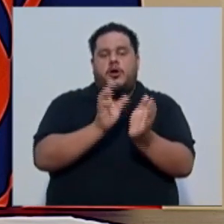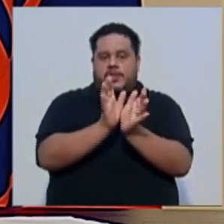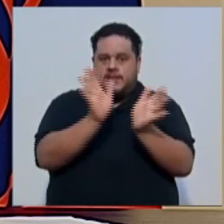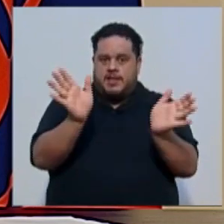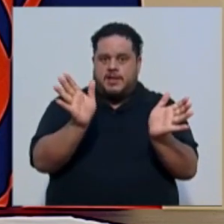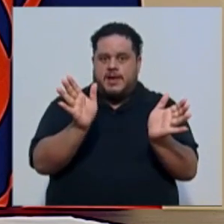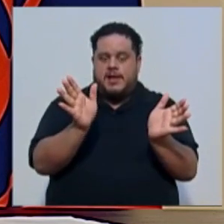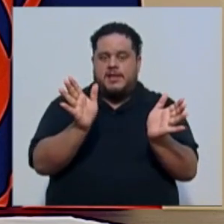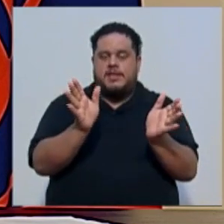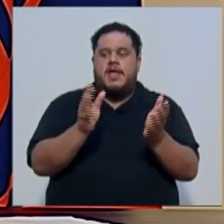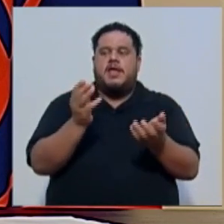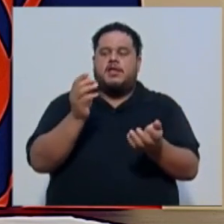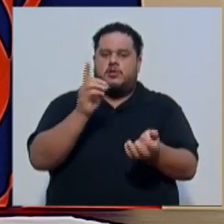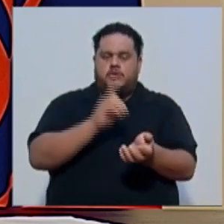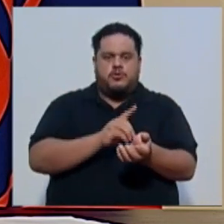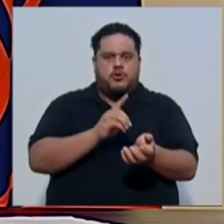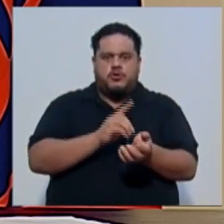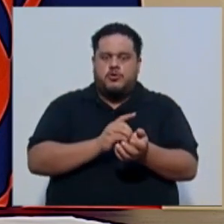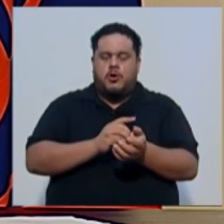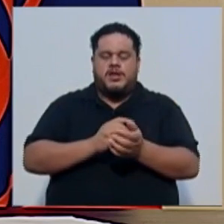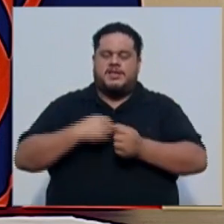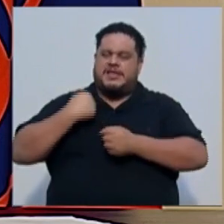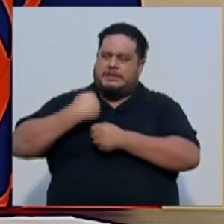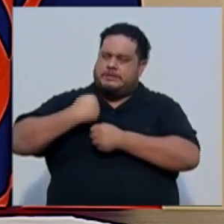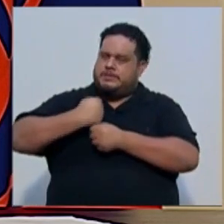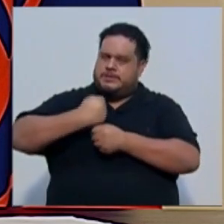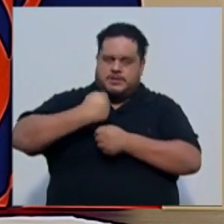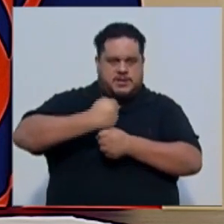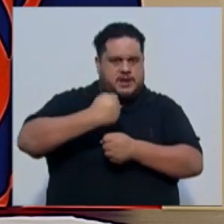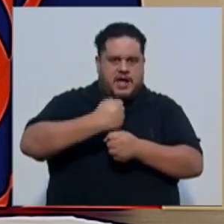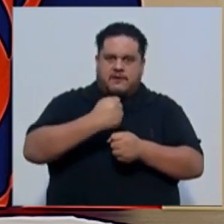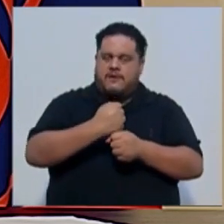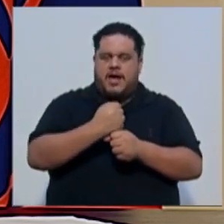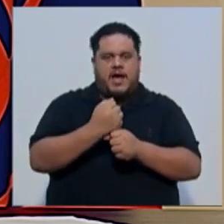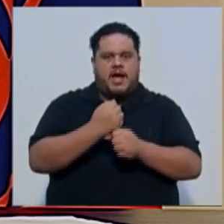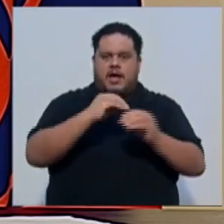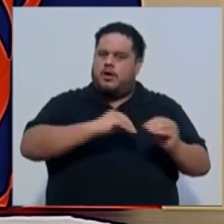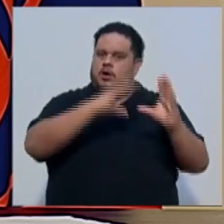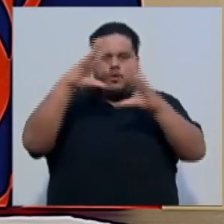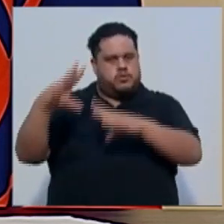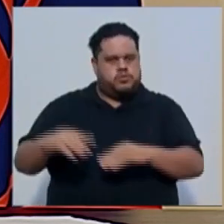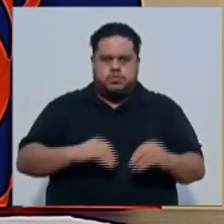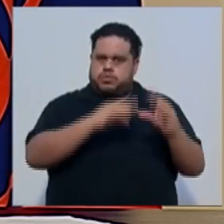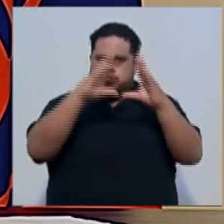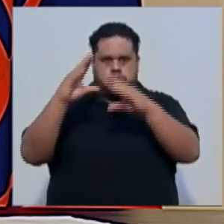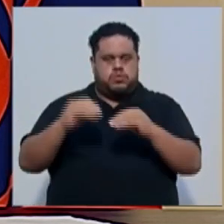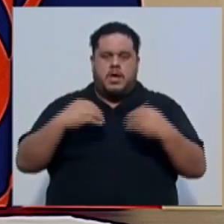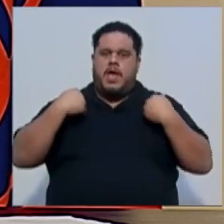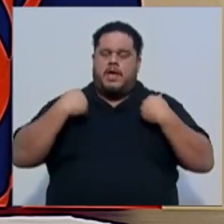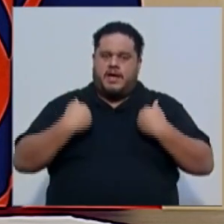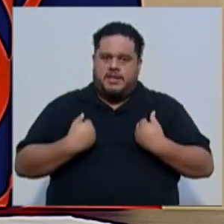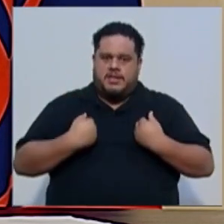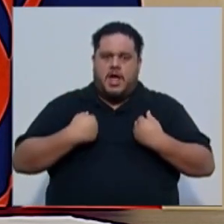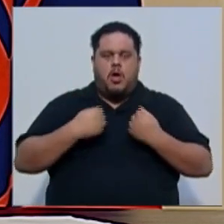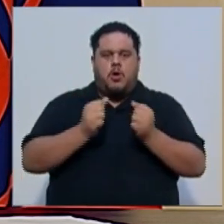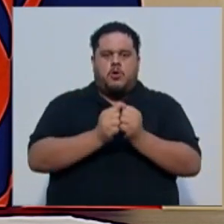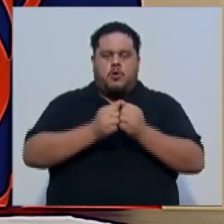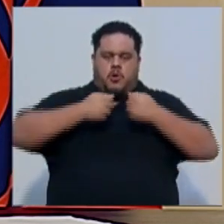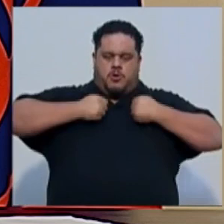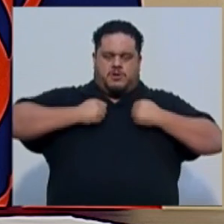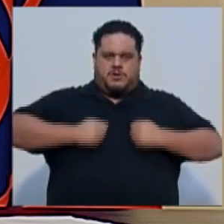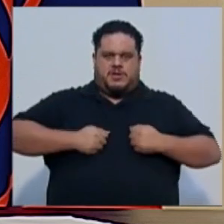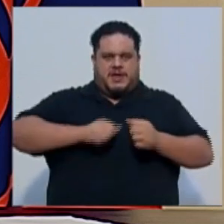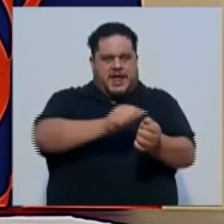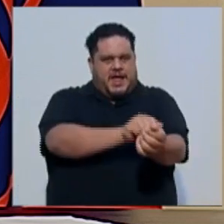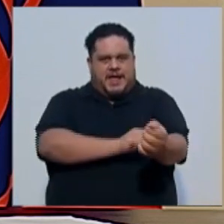son médicos incansables, que trabajan turnos sumamente agotadores con sus trajes de protección personal,